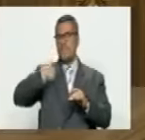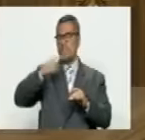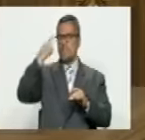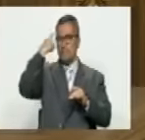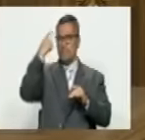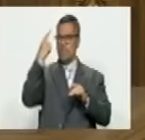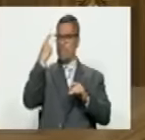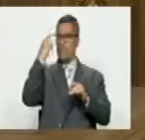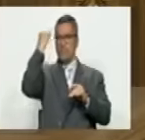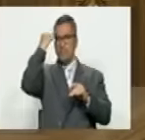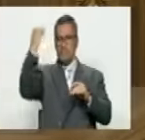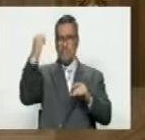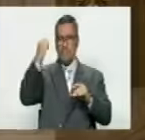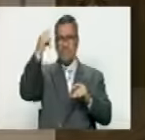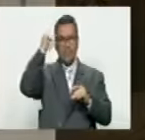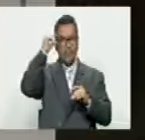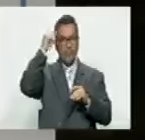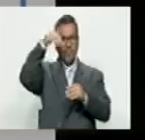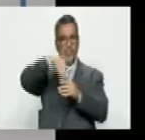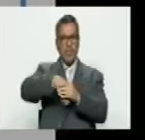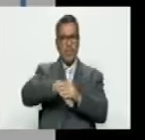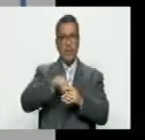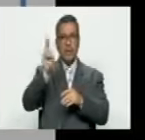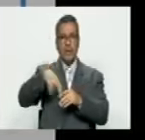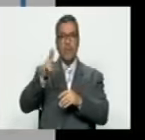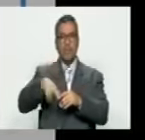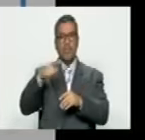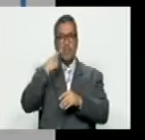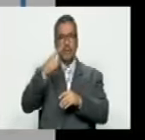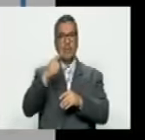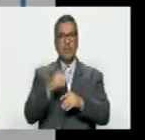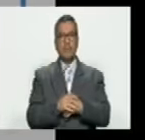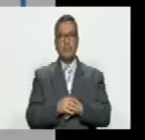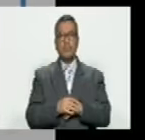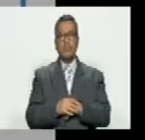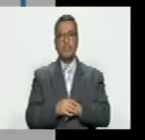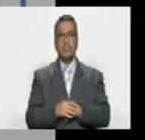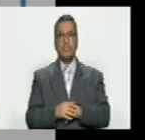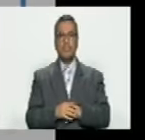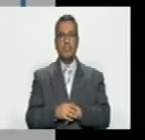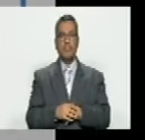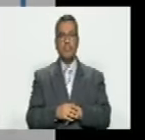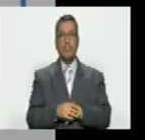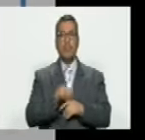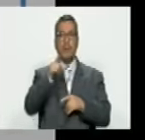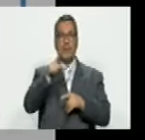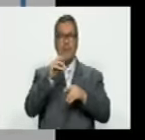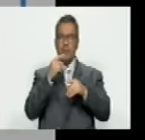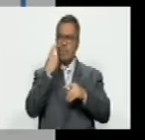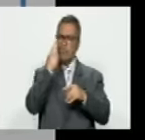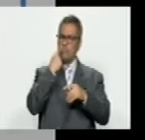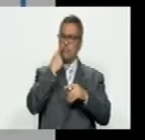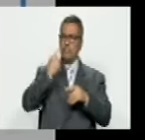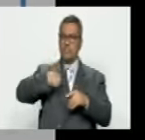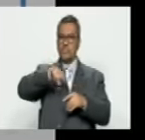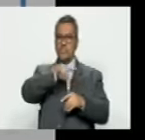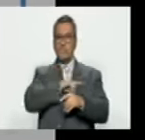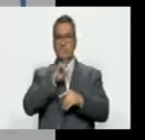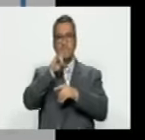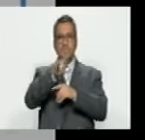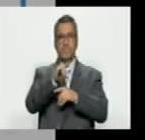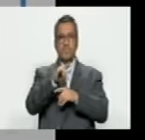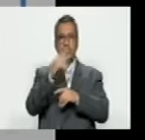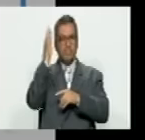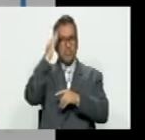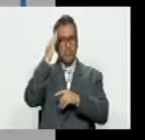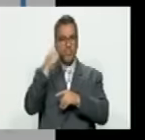idea que era eso hasta el día de las elecciones nunca en mi vida he escuchado que era eso me llama la curiosidad porque nosotros a partir del lunes detectamos